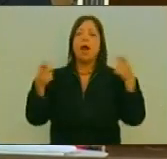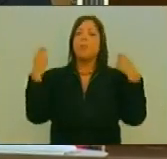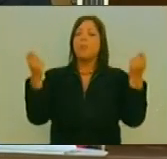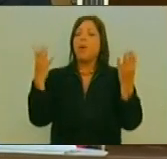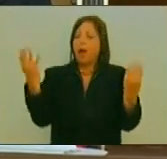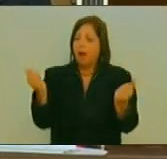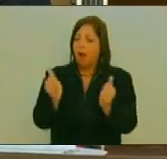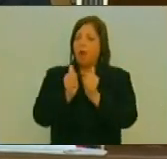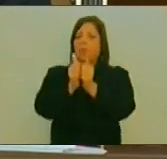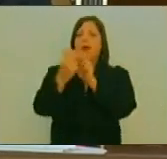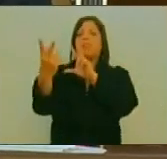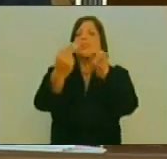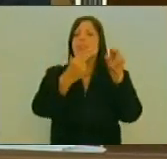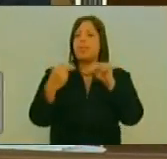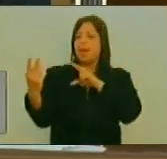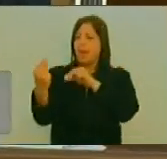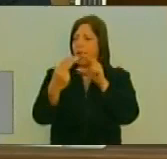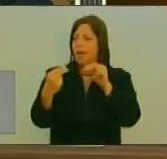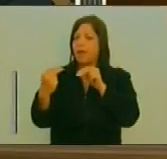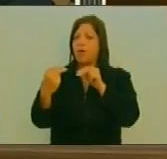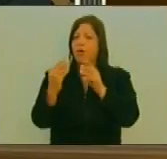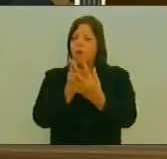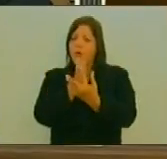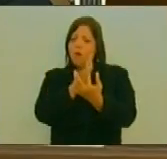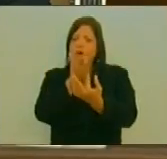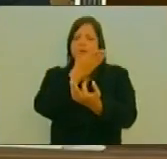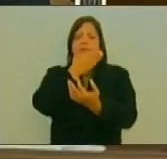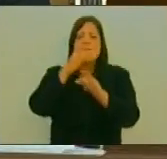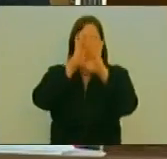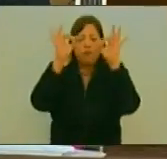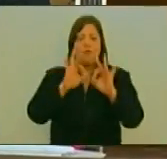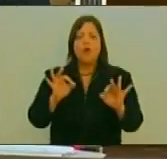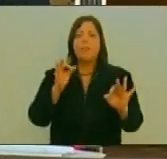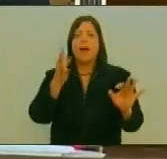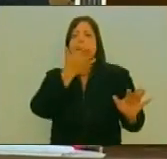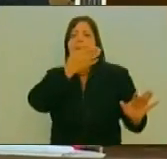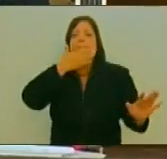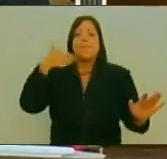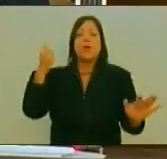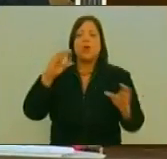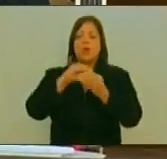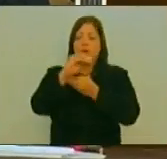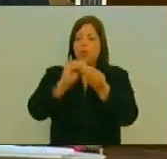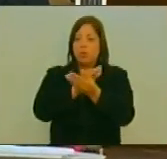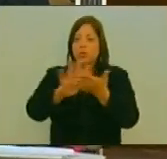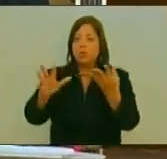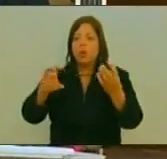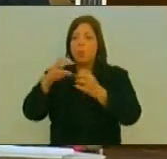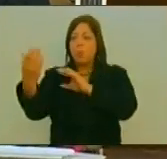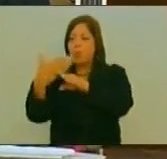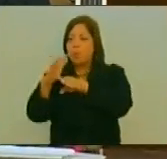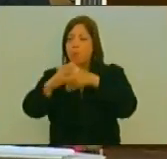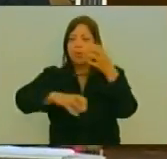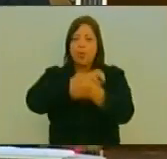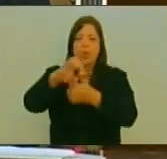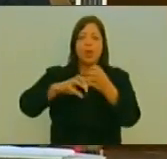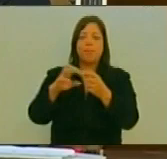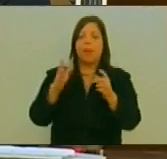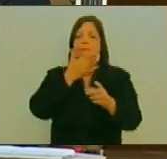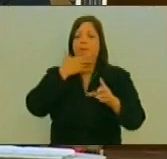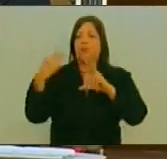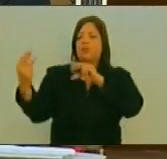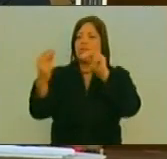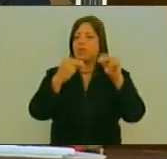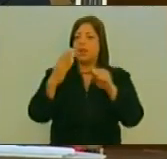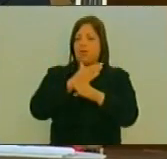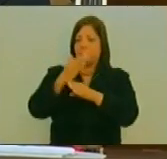acompañar El diálogo Como el medio Democrático Ideal Para la resolución De las diferencias Y en aras De